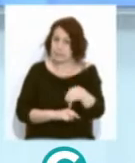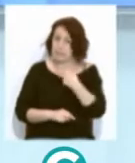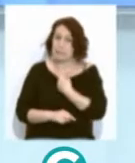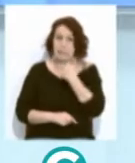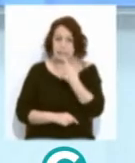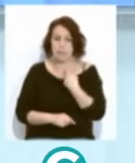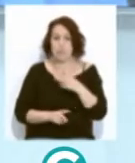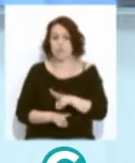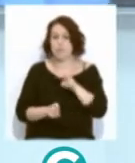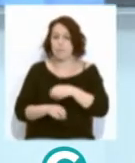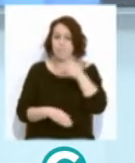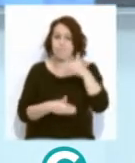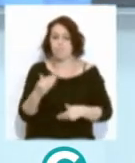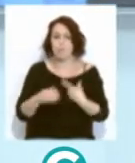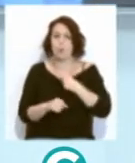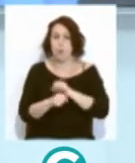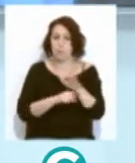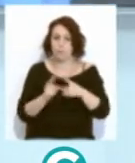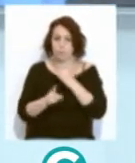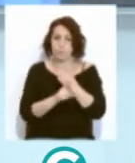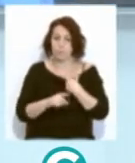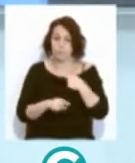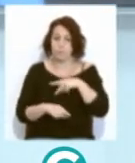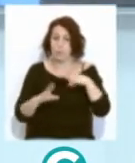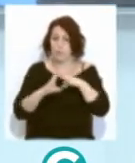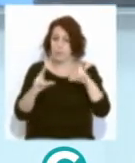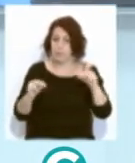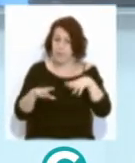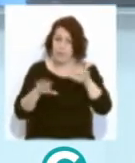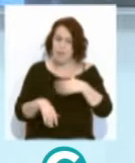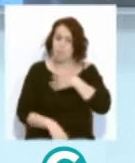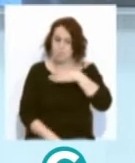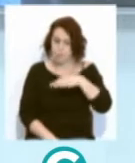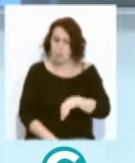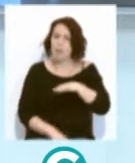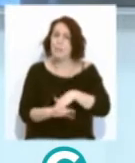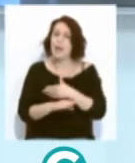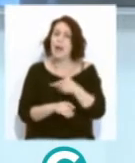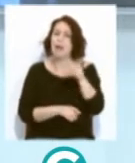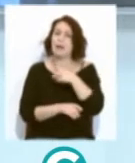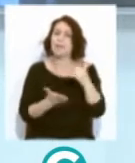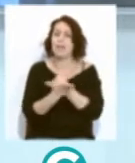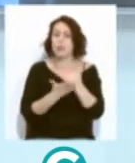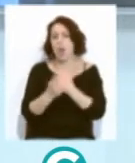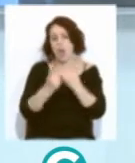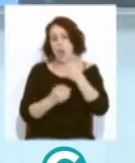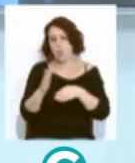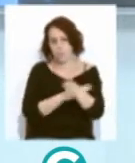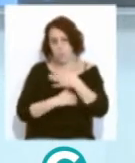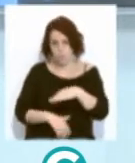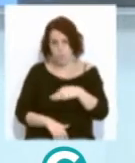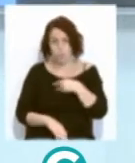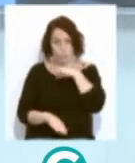disposición de limitaciones anti-COVID de la UCA que recoge esta posibilidad para aquellas asignaturas y aforos que puedan